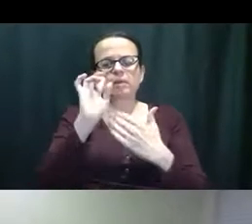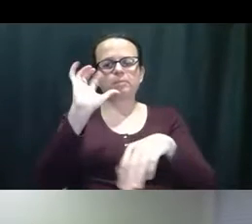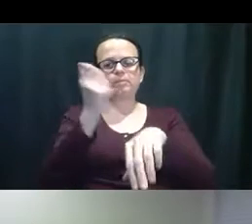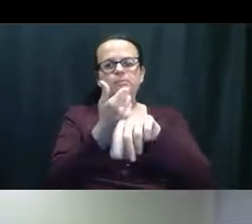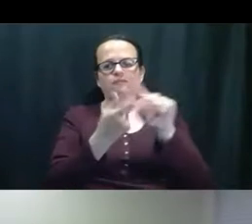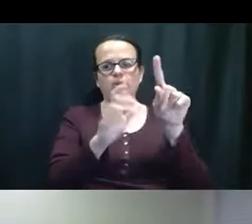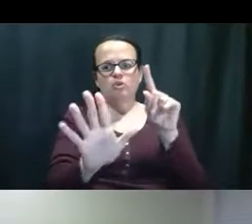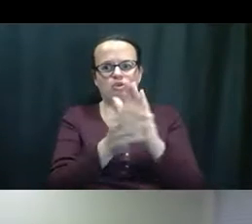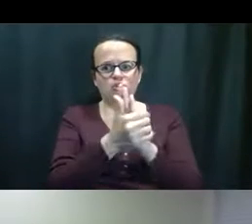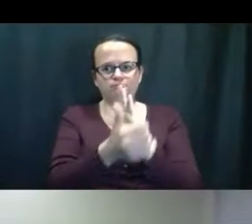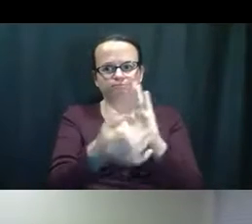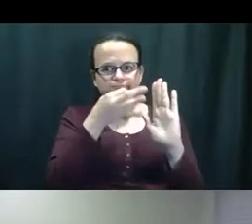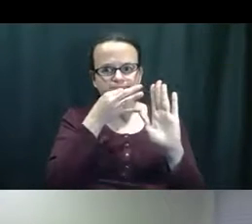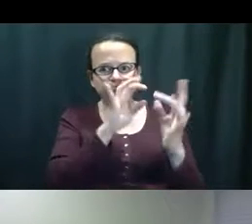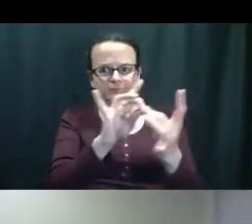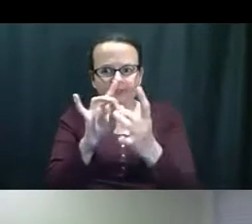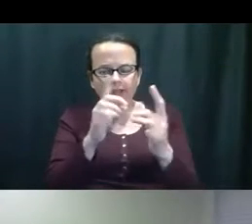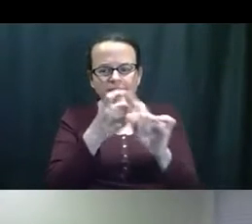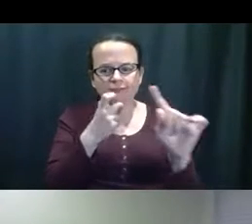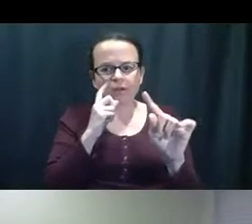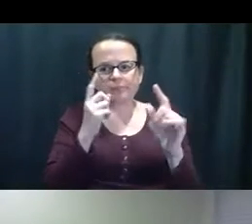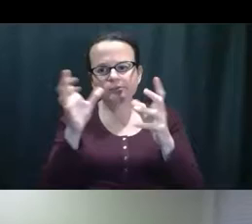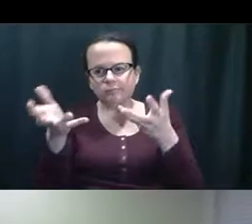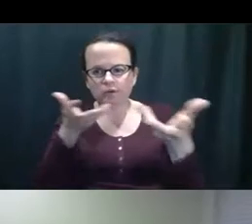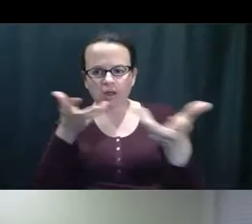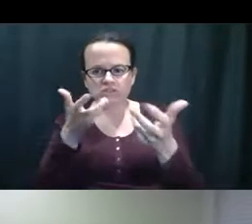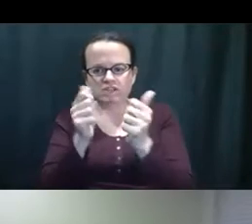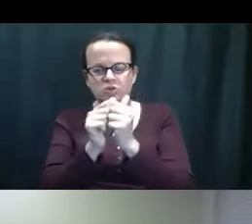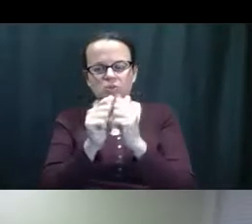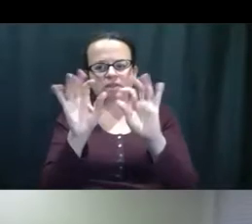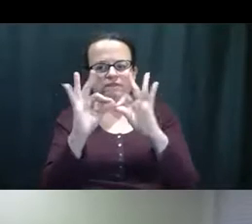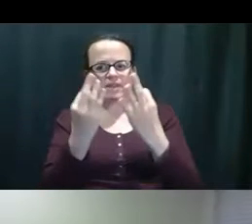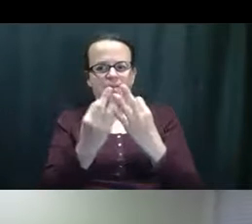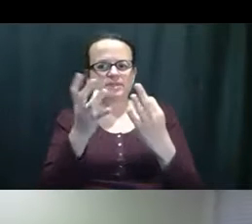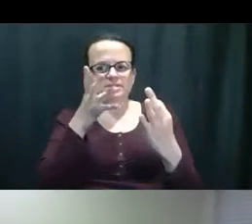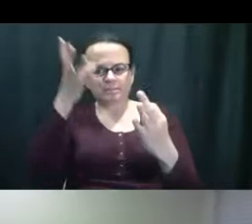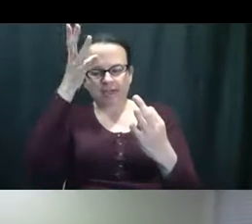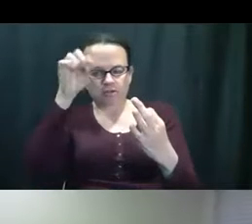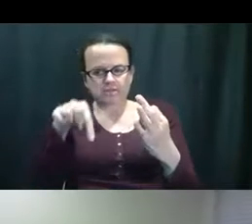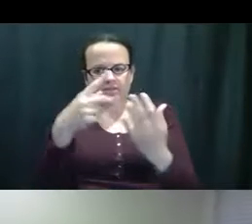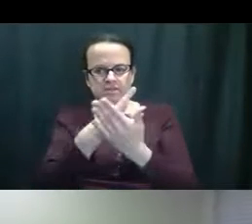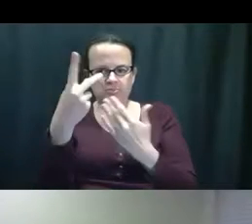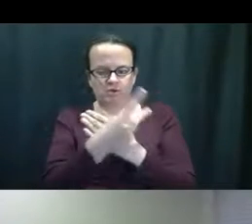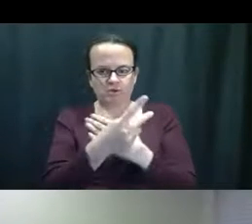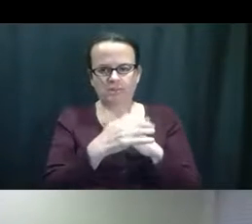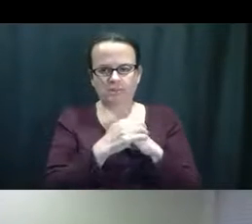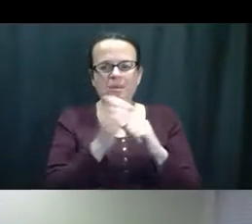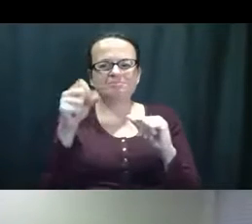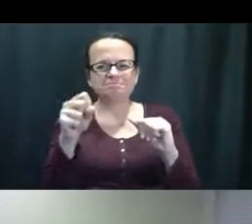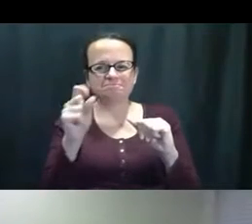crear un un público un público no después de hablar con comer de tener conversaciones con los padres